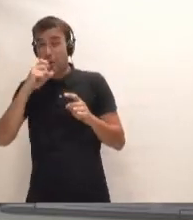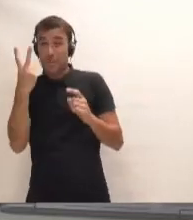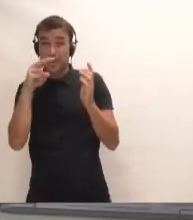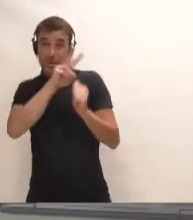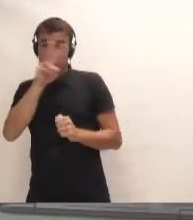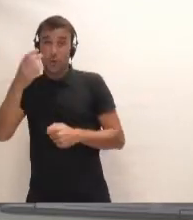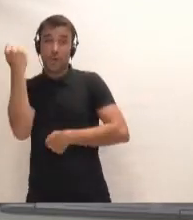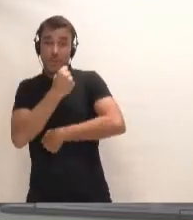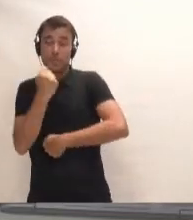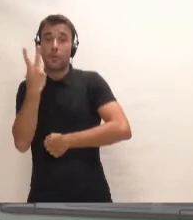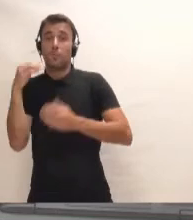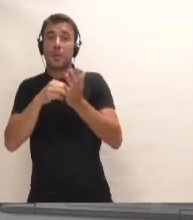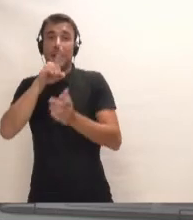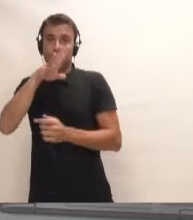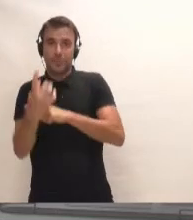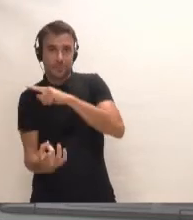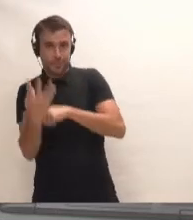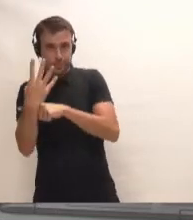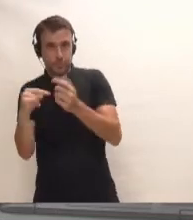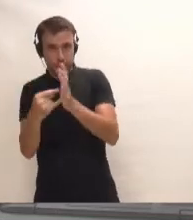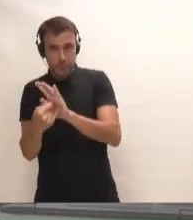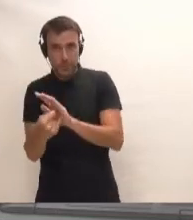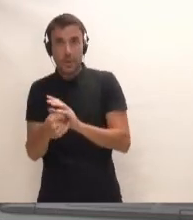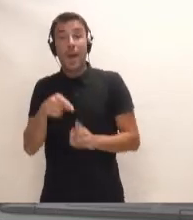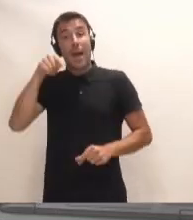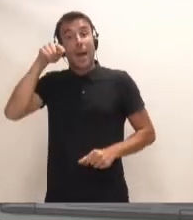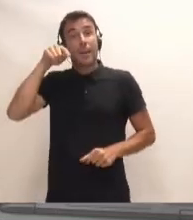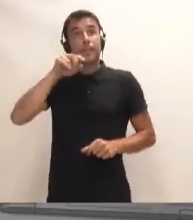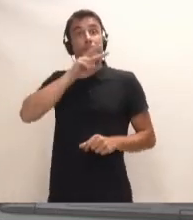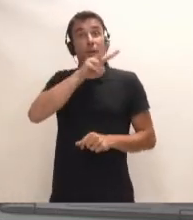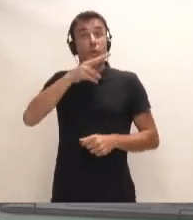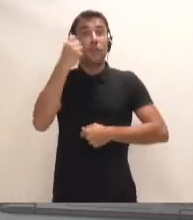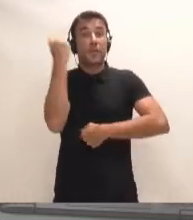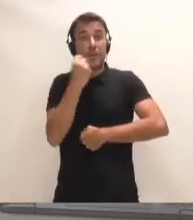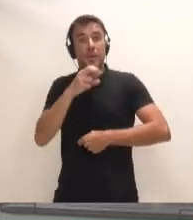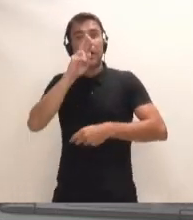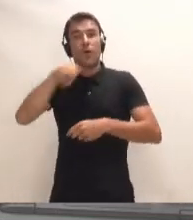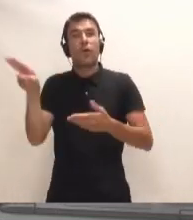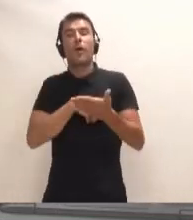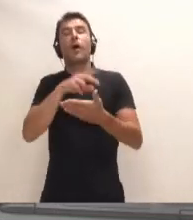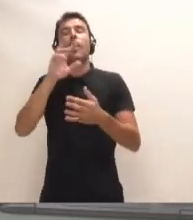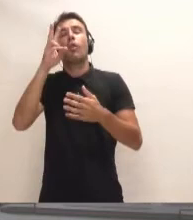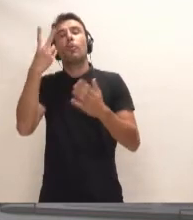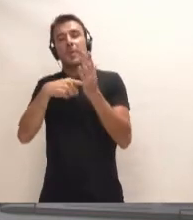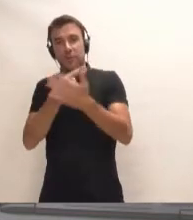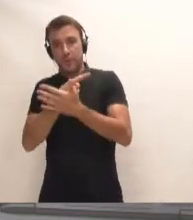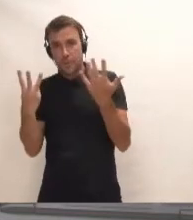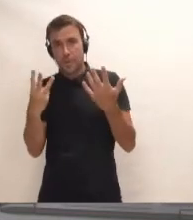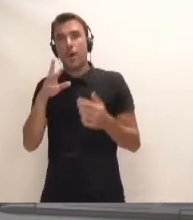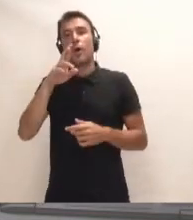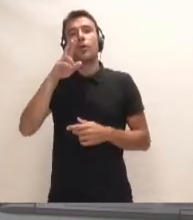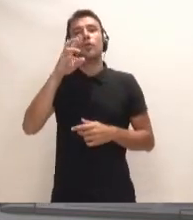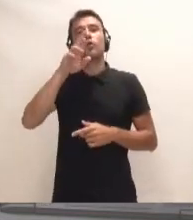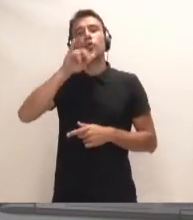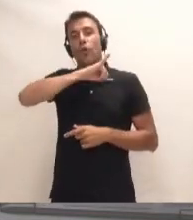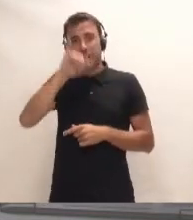de 2014. Día que caduca, el 22 de diciembre de 2018, con Pablo Rodríguez al frente de la Consejería de